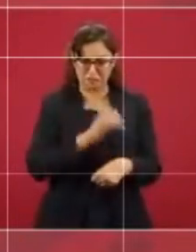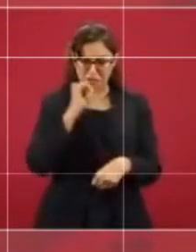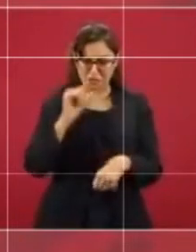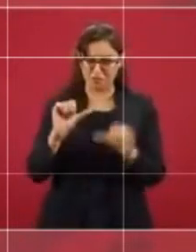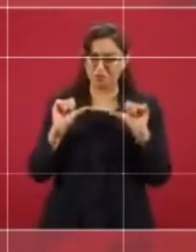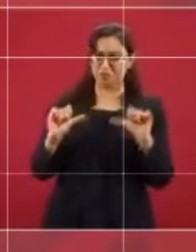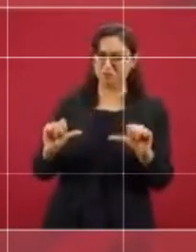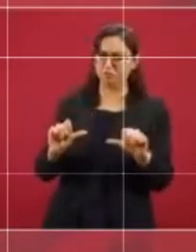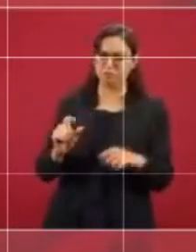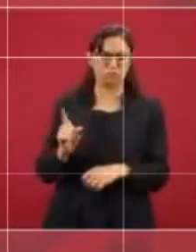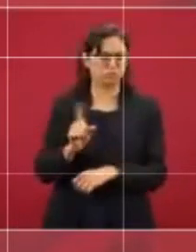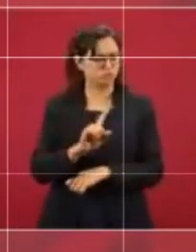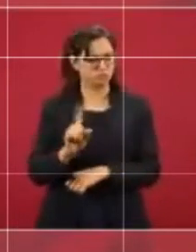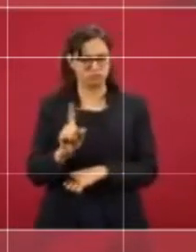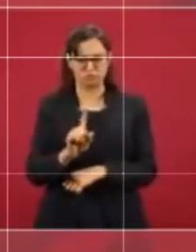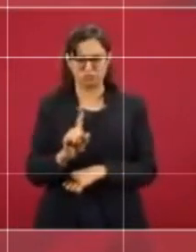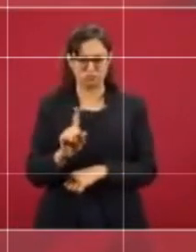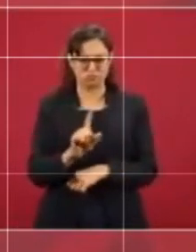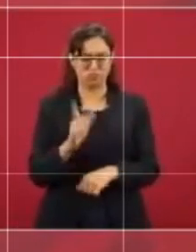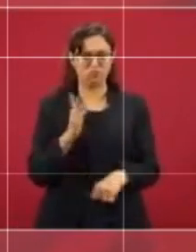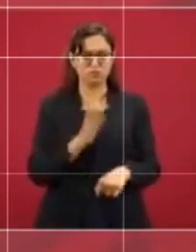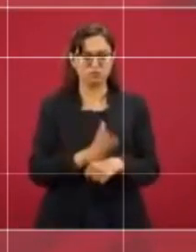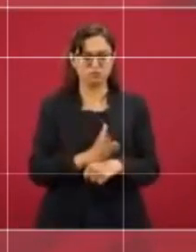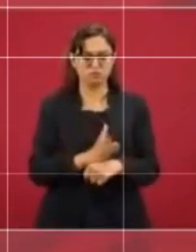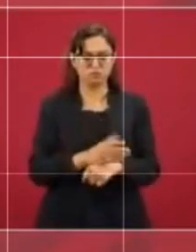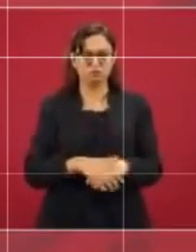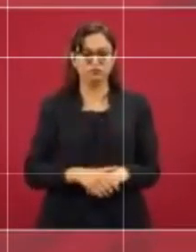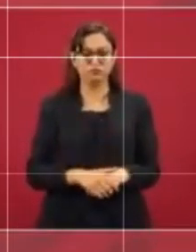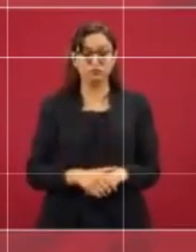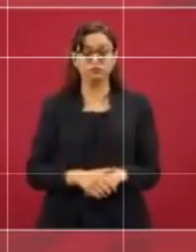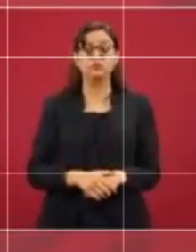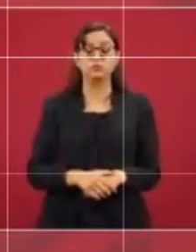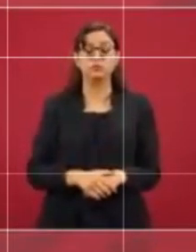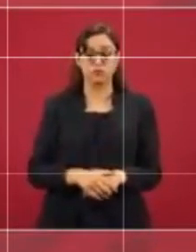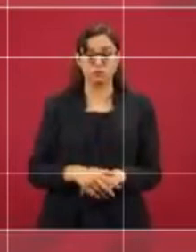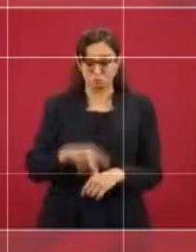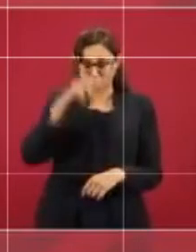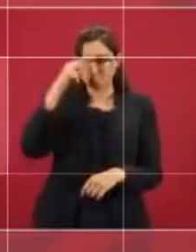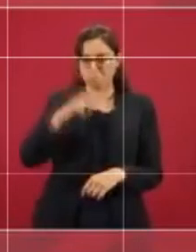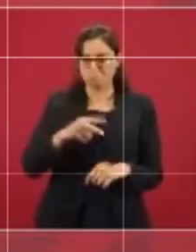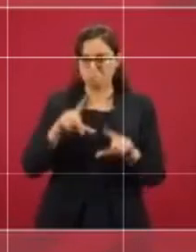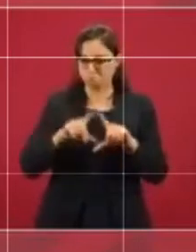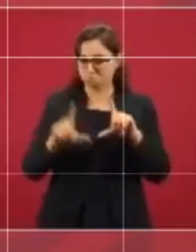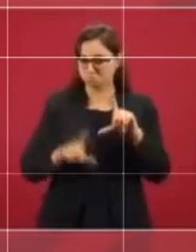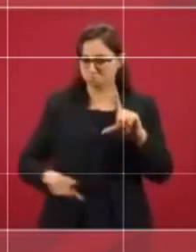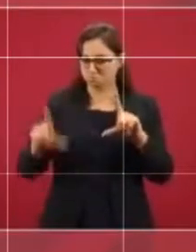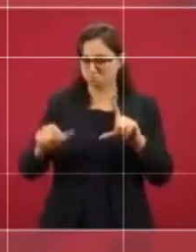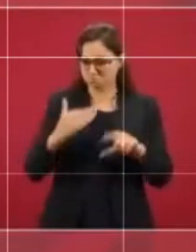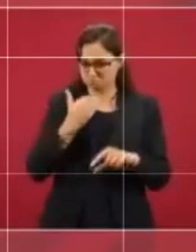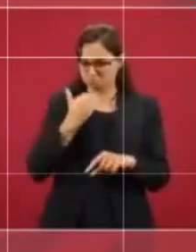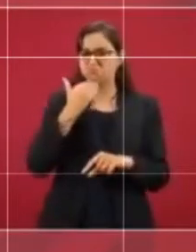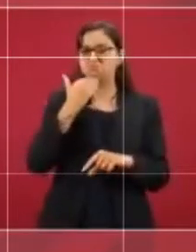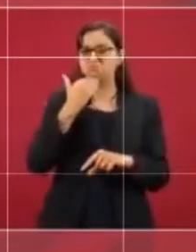De suerte que México ha hecho eso, señor Presidente. Defender su dignidad, su prestigio